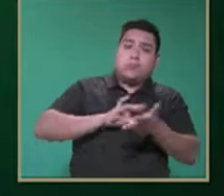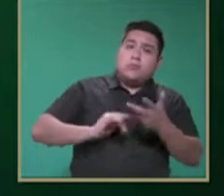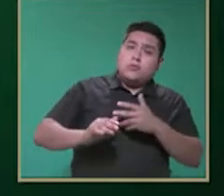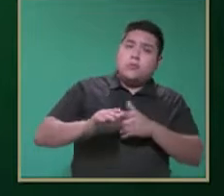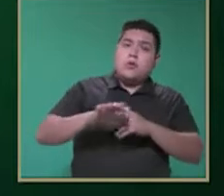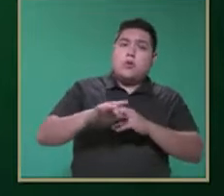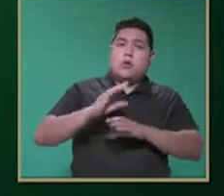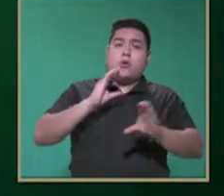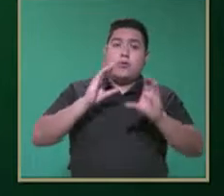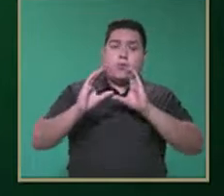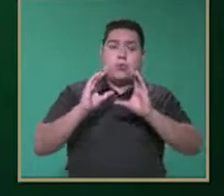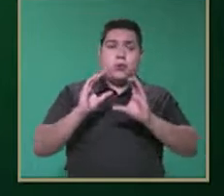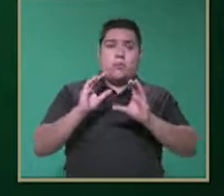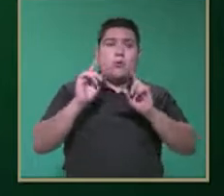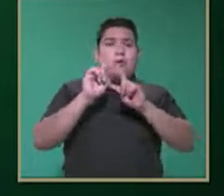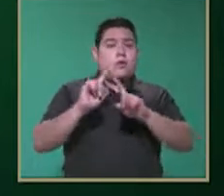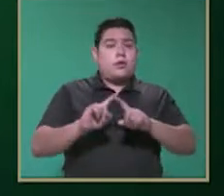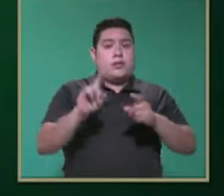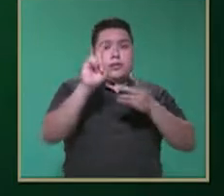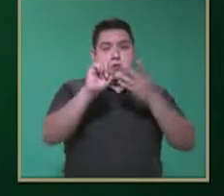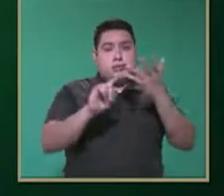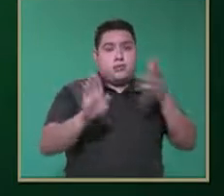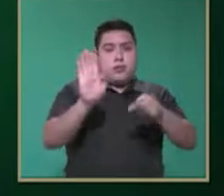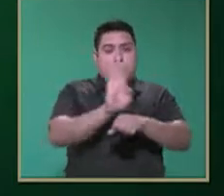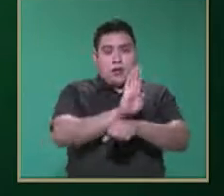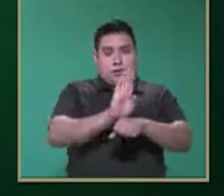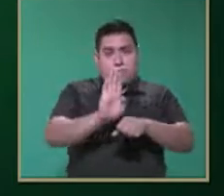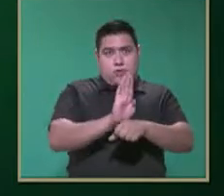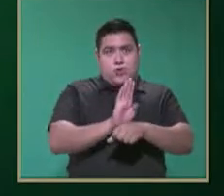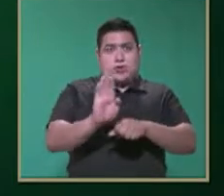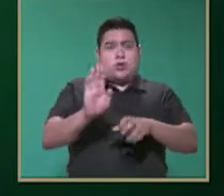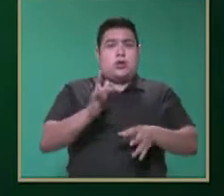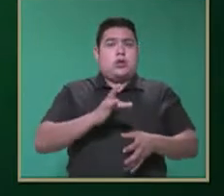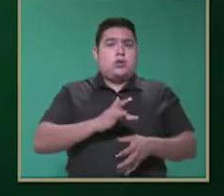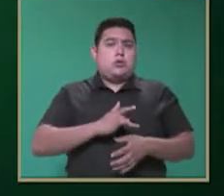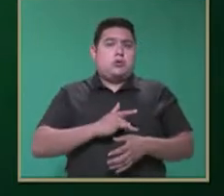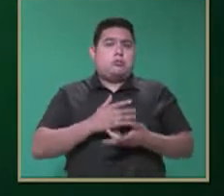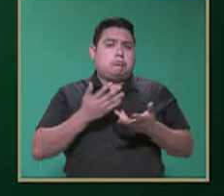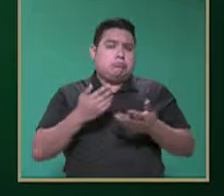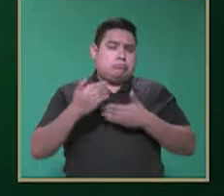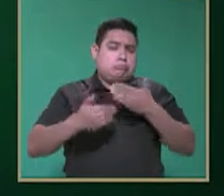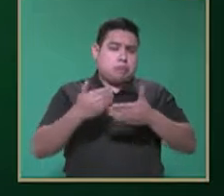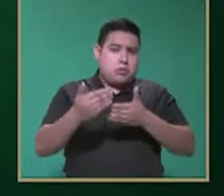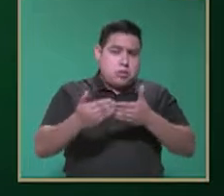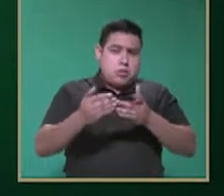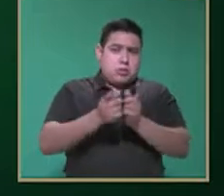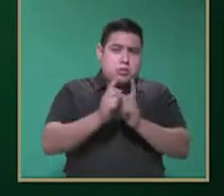esto va a generar beneficios y va a reducir los síntomas a largo plazo.